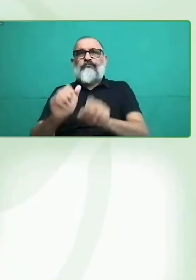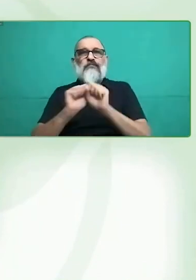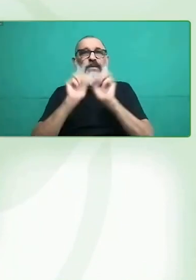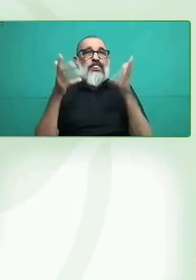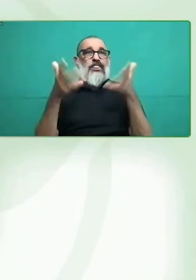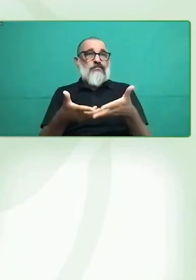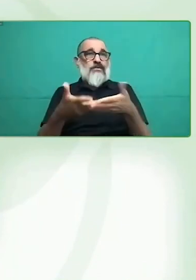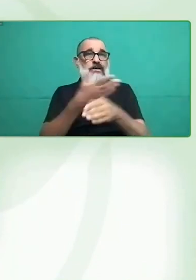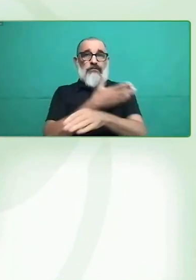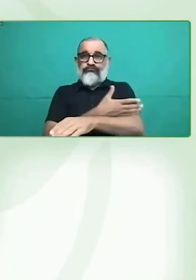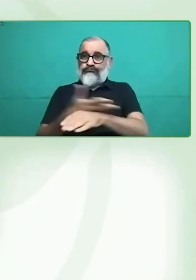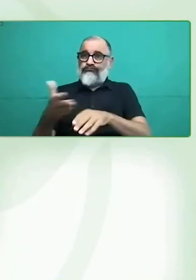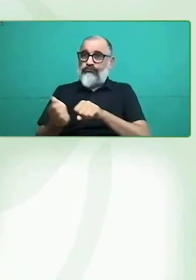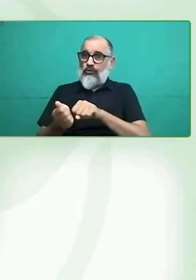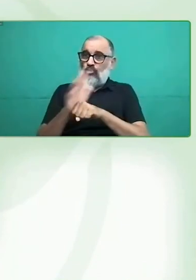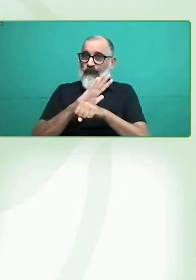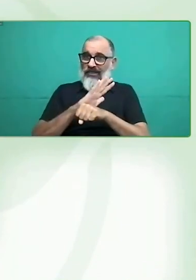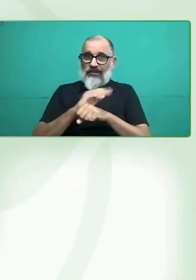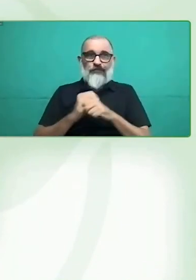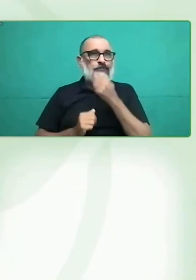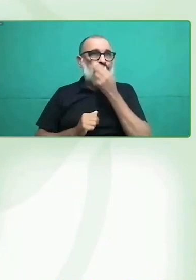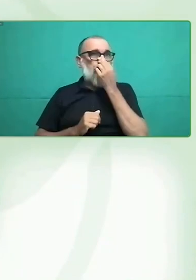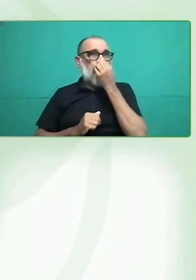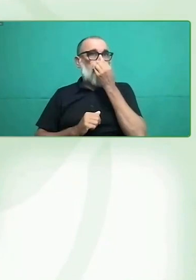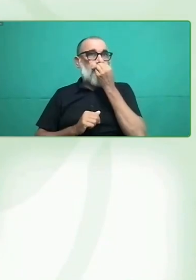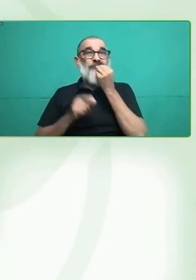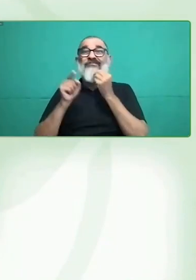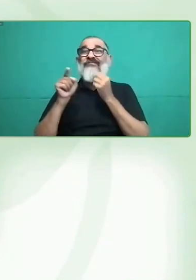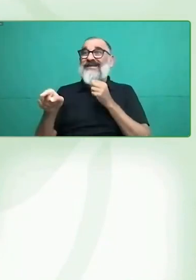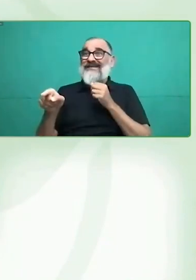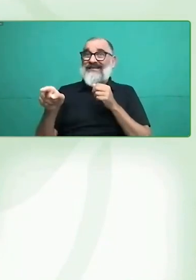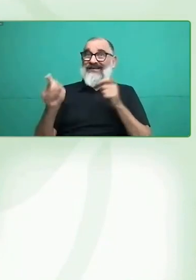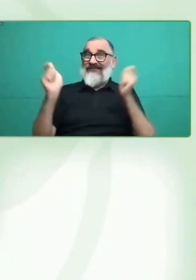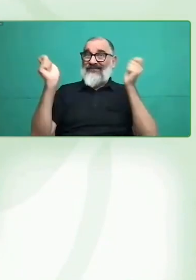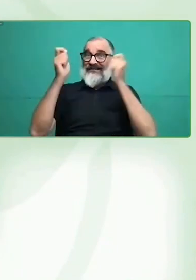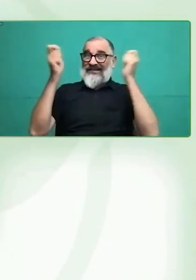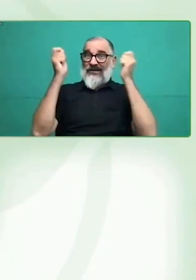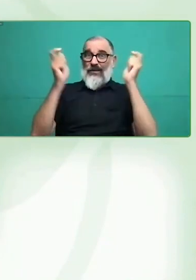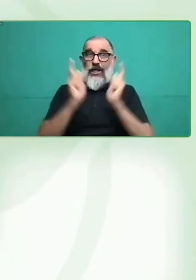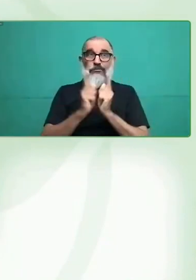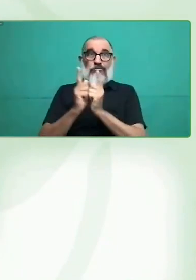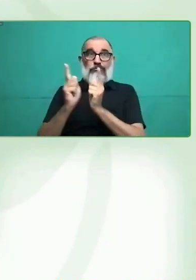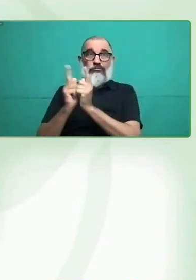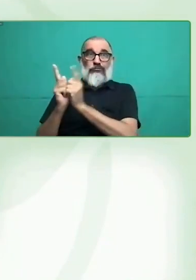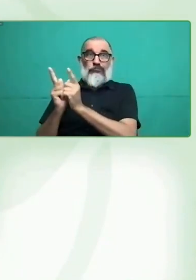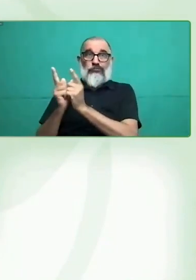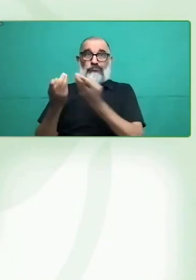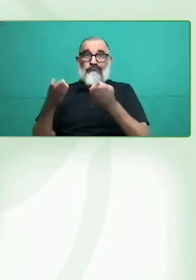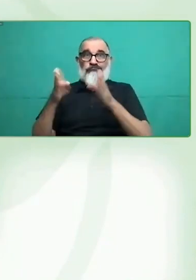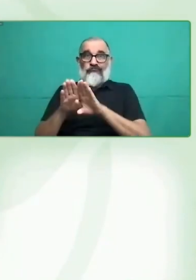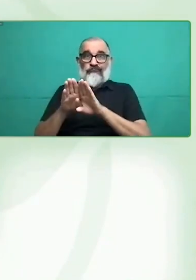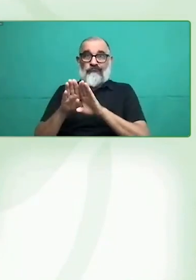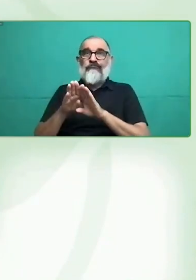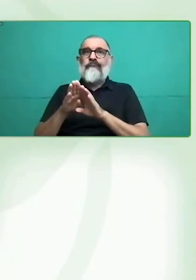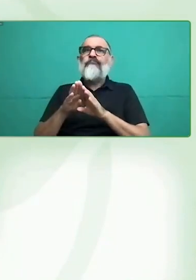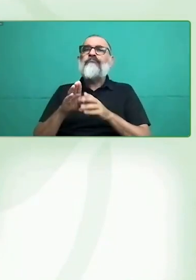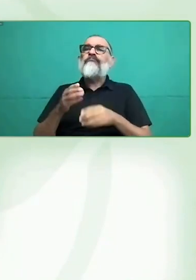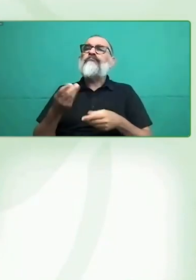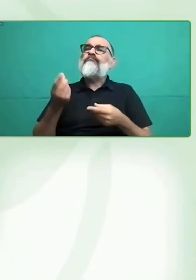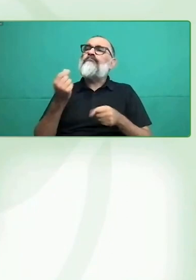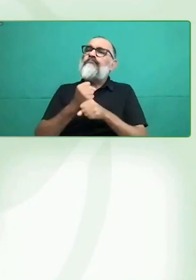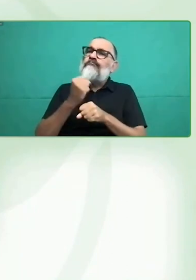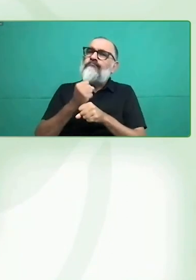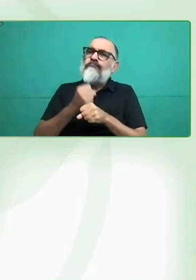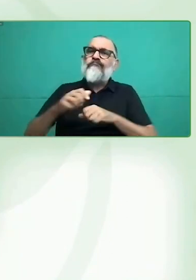todas las organizaciones que trabajan con o para personas con discapacidad, o bien directamente a personas con discapacidad que